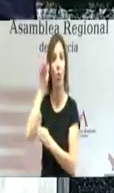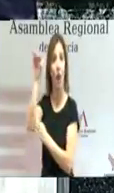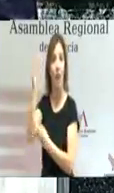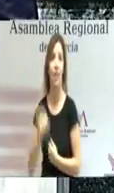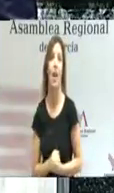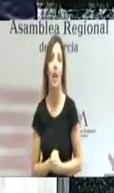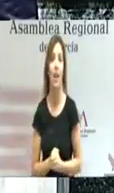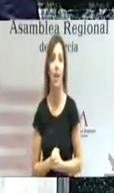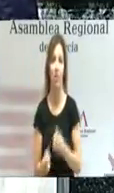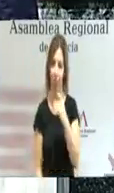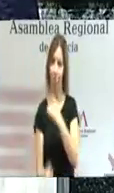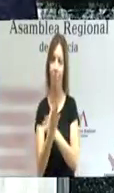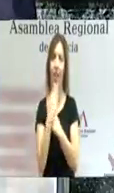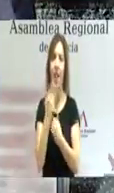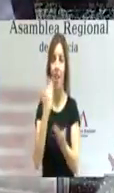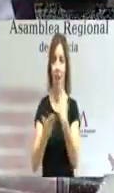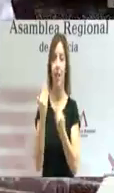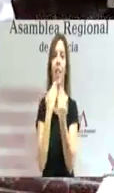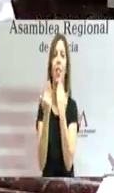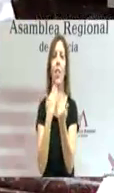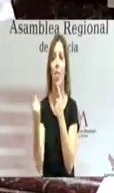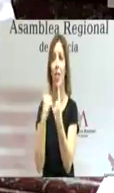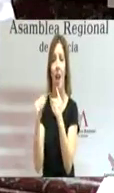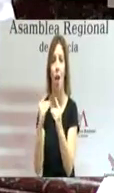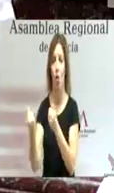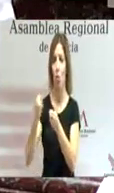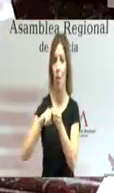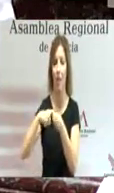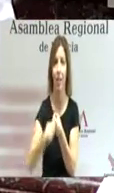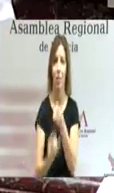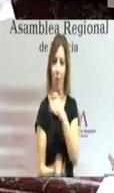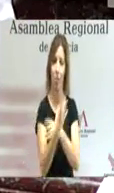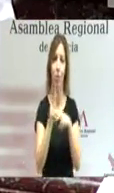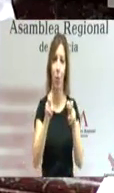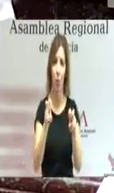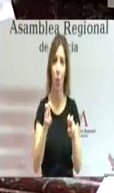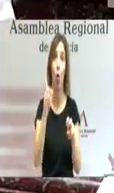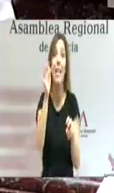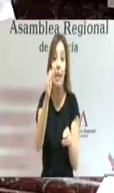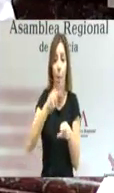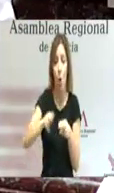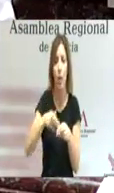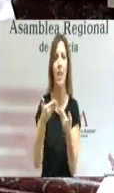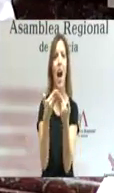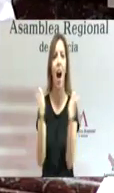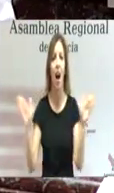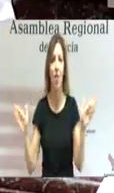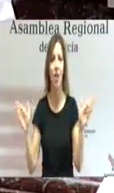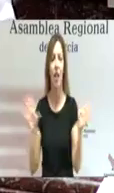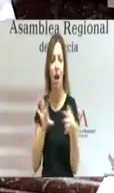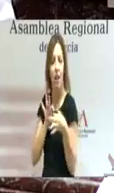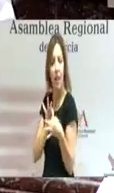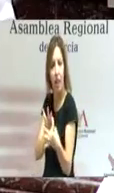Un fruto más del diálogo y de la participación y de una política abierta y cercana.